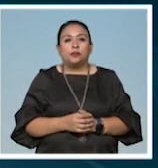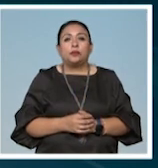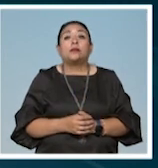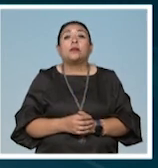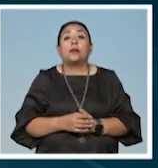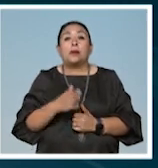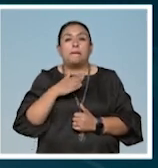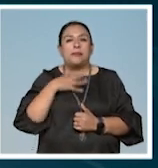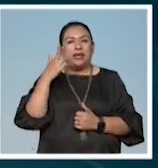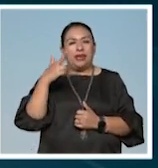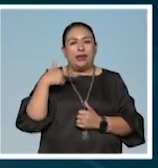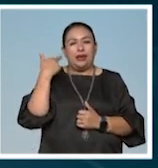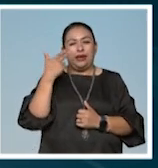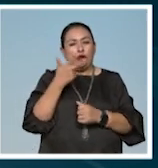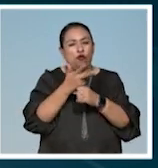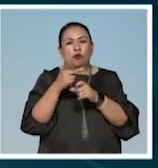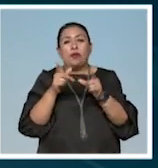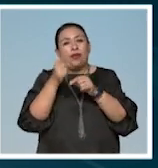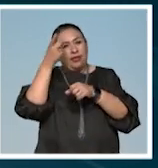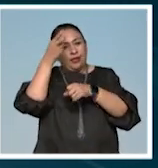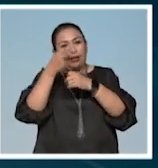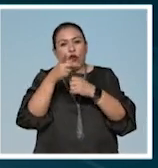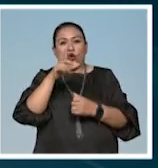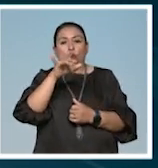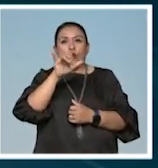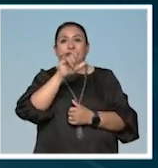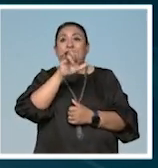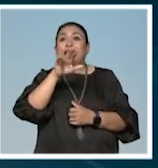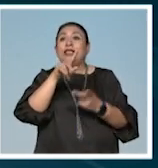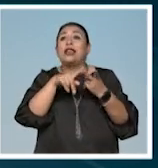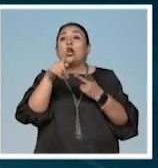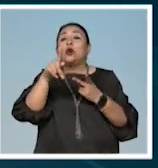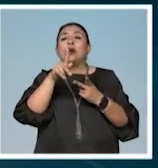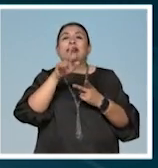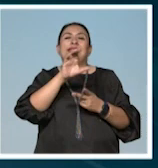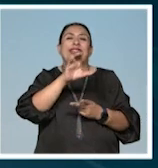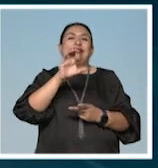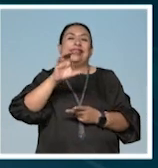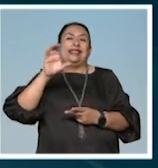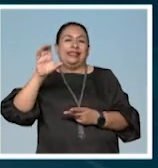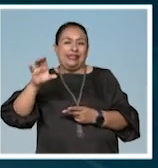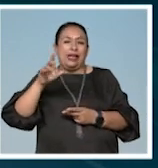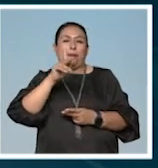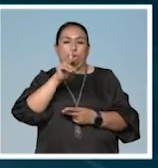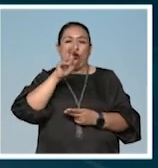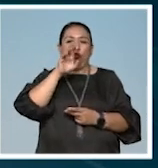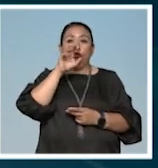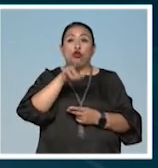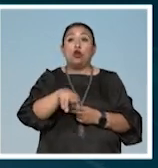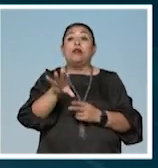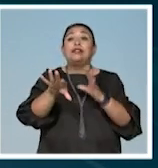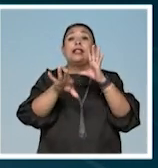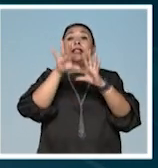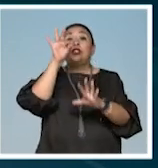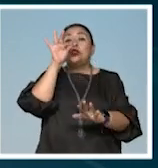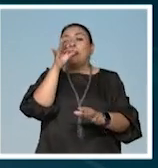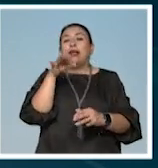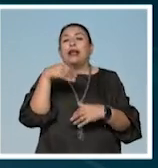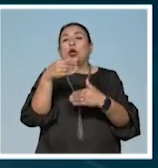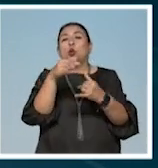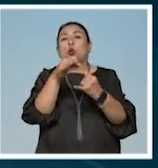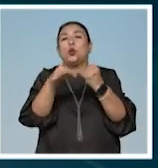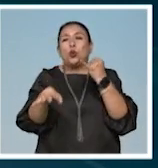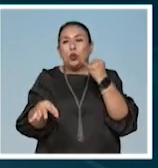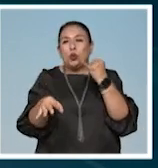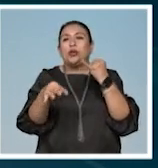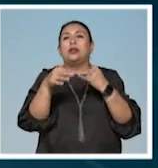Mi Reino, cortometraje dirigido por Luis Arellano y producido por el Centro de Capacitación Cinematográfica, fue seleccionado como finalista en